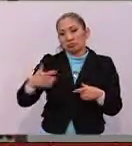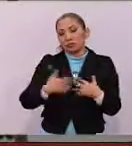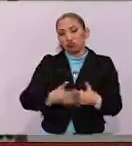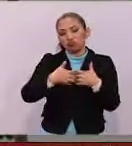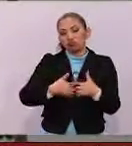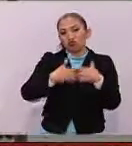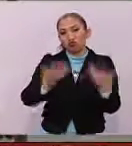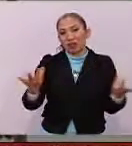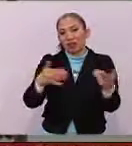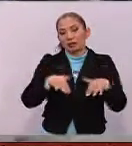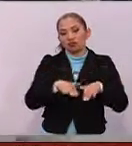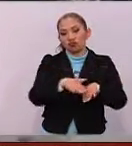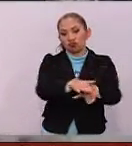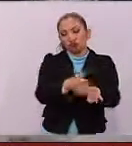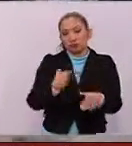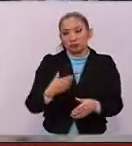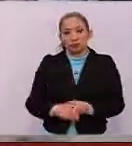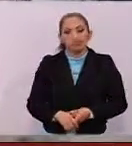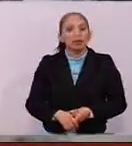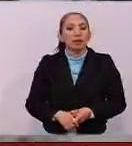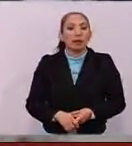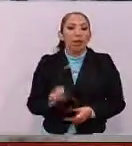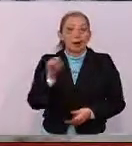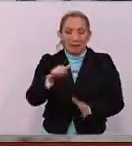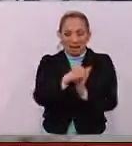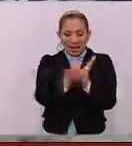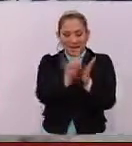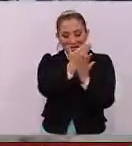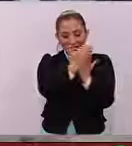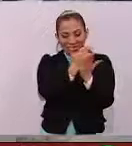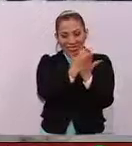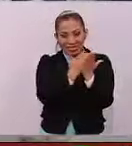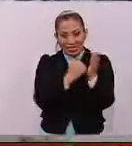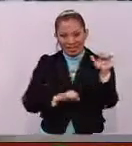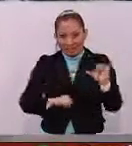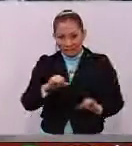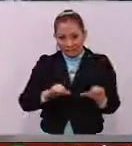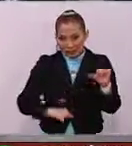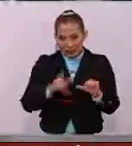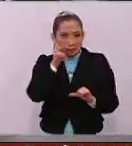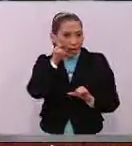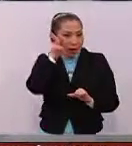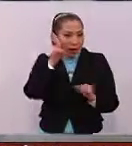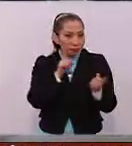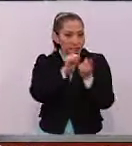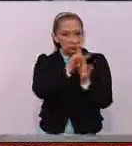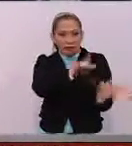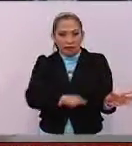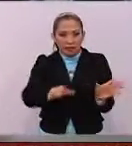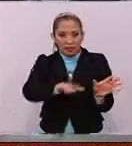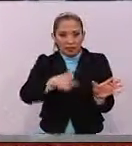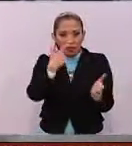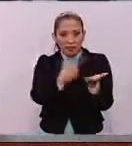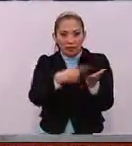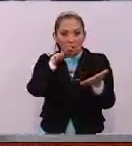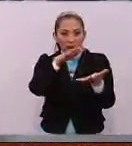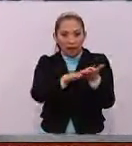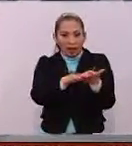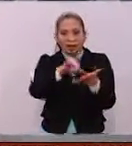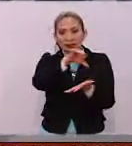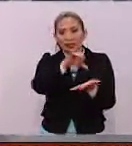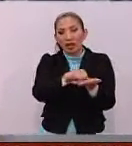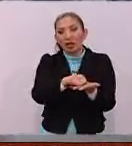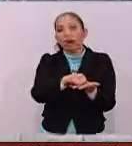maquinadora aportará. De acuerdo a la agenda en Ciudad Juárez, el Papa se reunirá con unos setecientos internos del